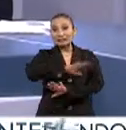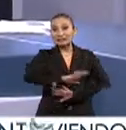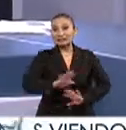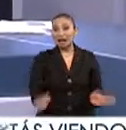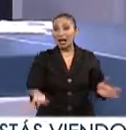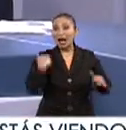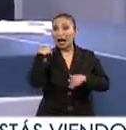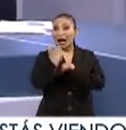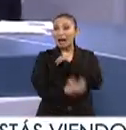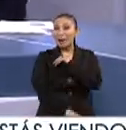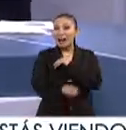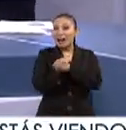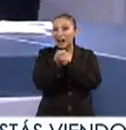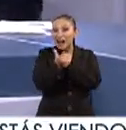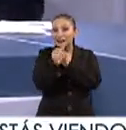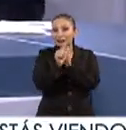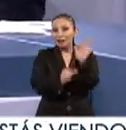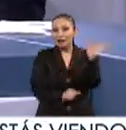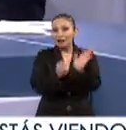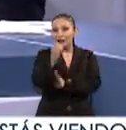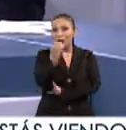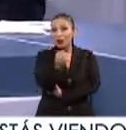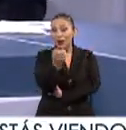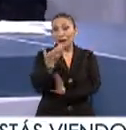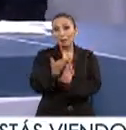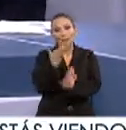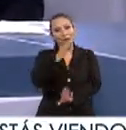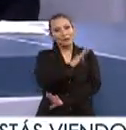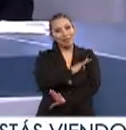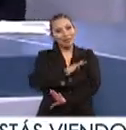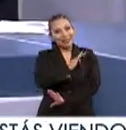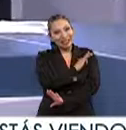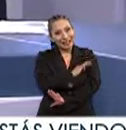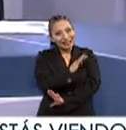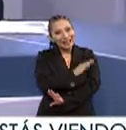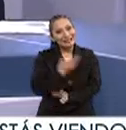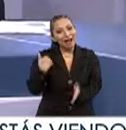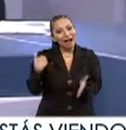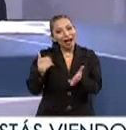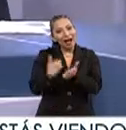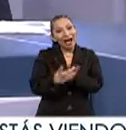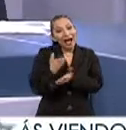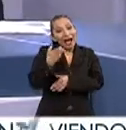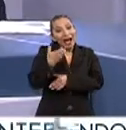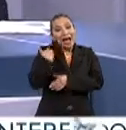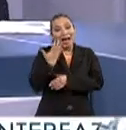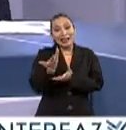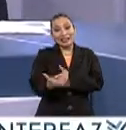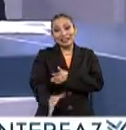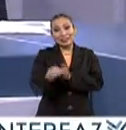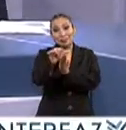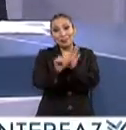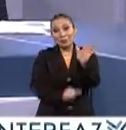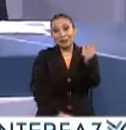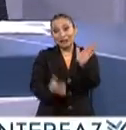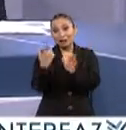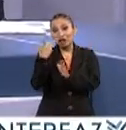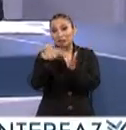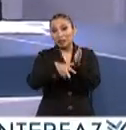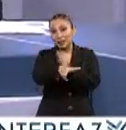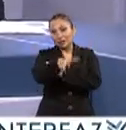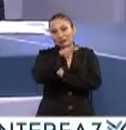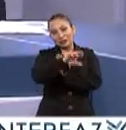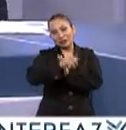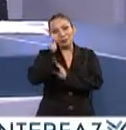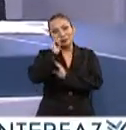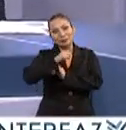ya terminando casi el mes de octubre. Muy felices de haber llegado hasta este décimo mes del 2018. Y por